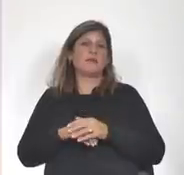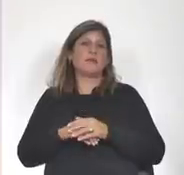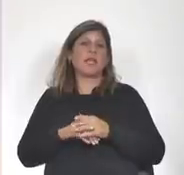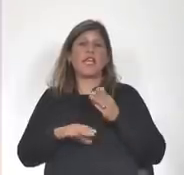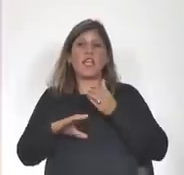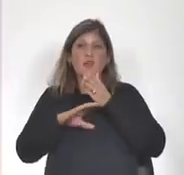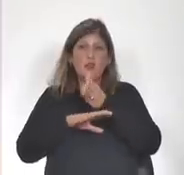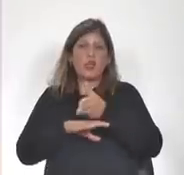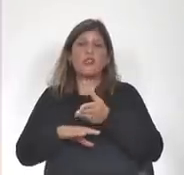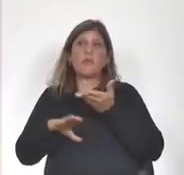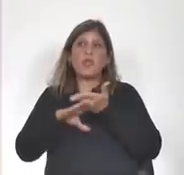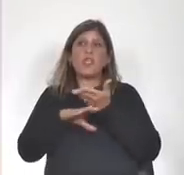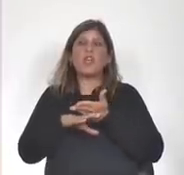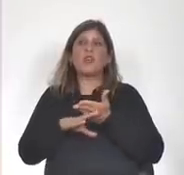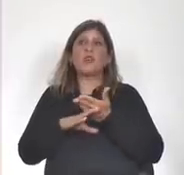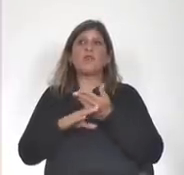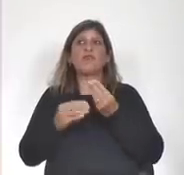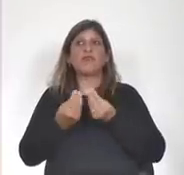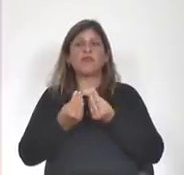senadores del Frente Amplio